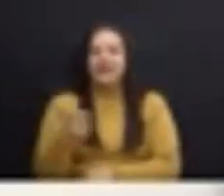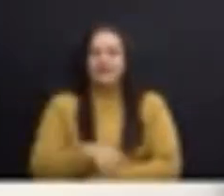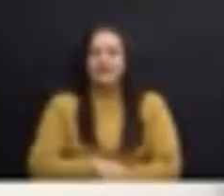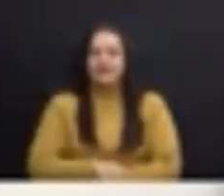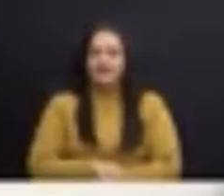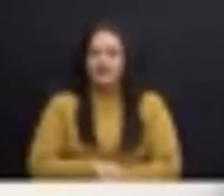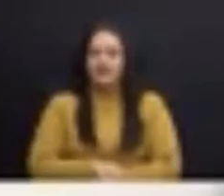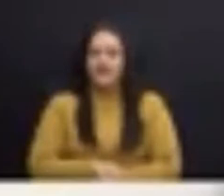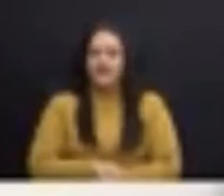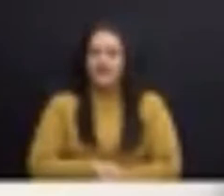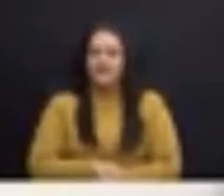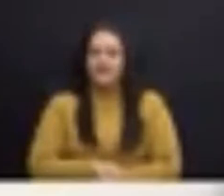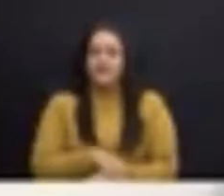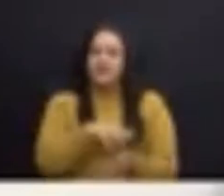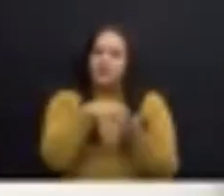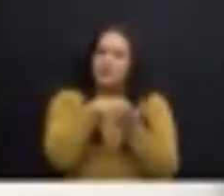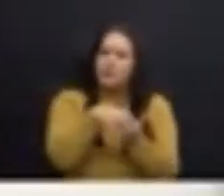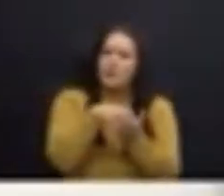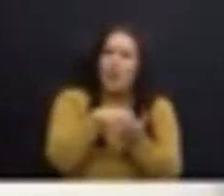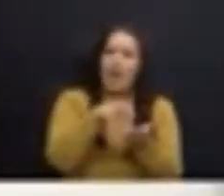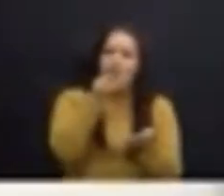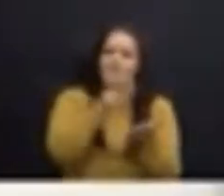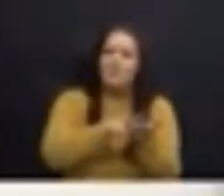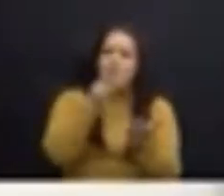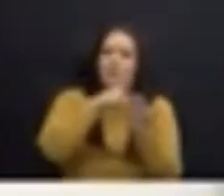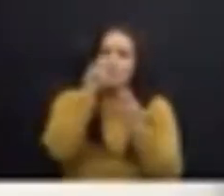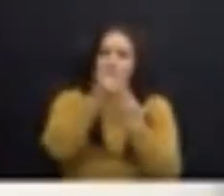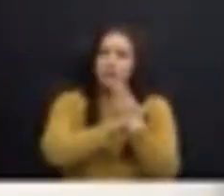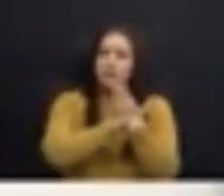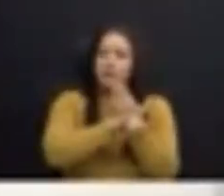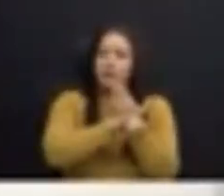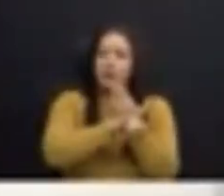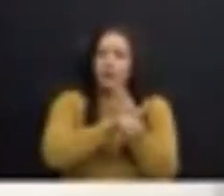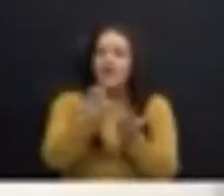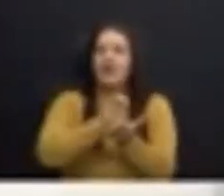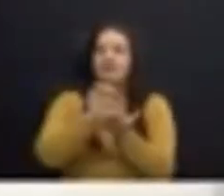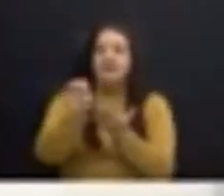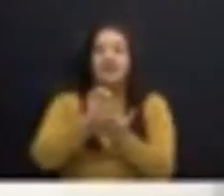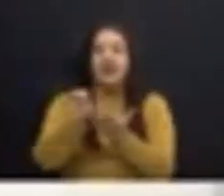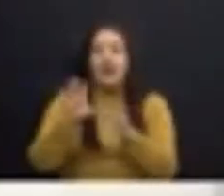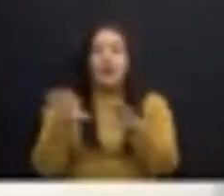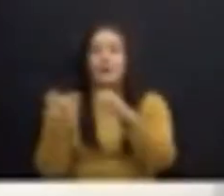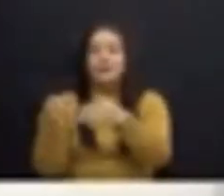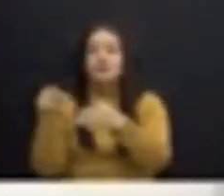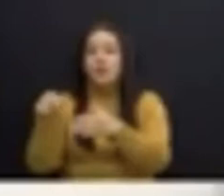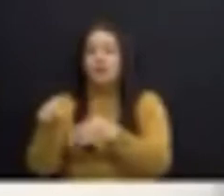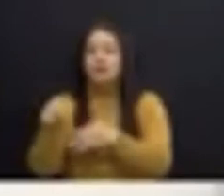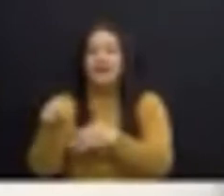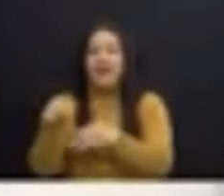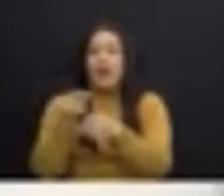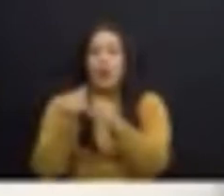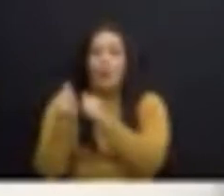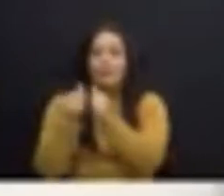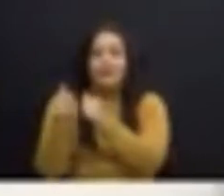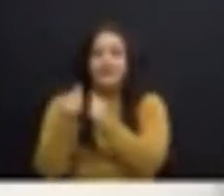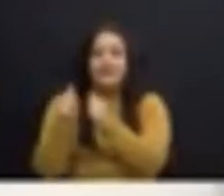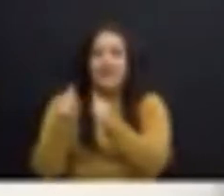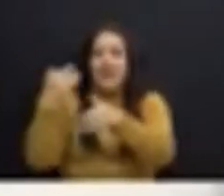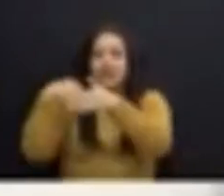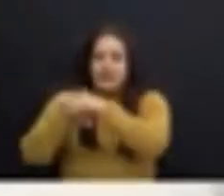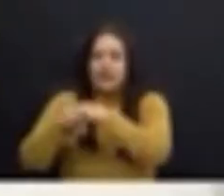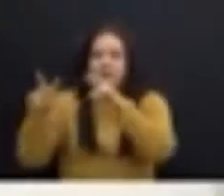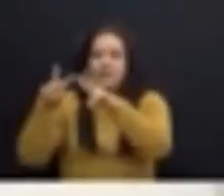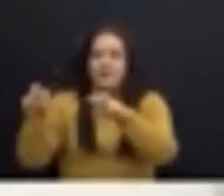Mi primera gran duda es si la aprobación de este proyecto impediría que la Comisión de la Competencia entrara a revisar